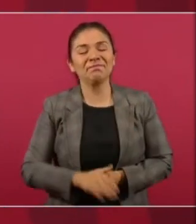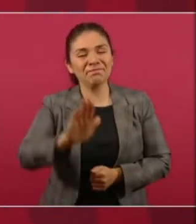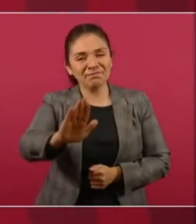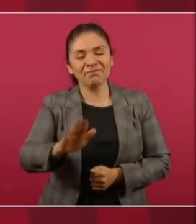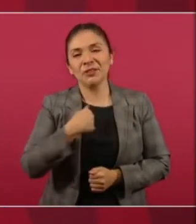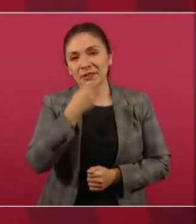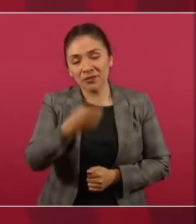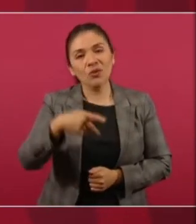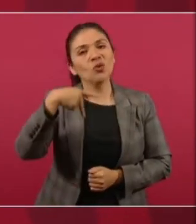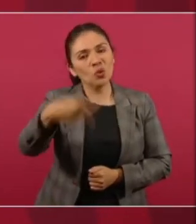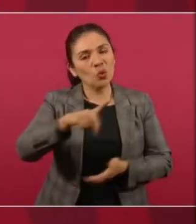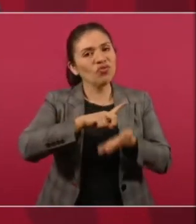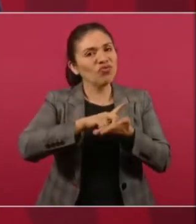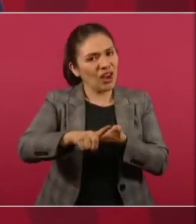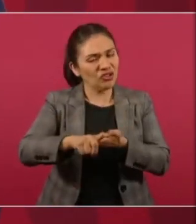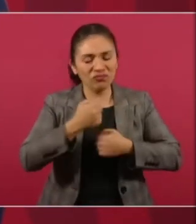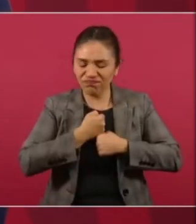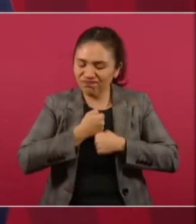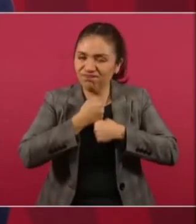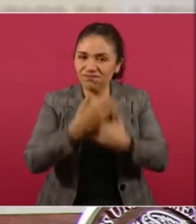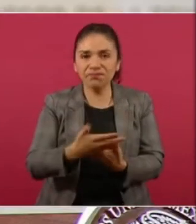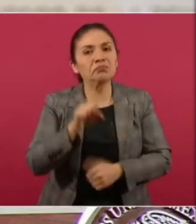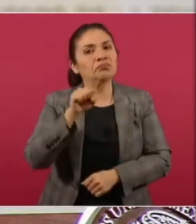el derecho de manifestarse.